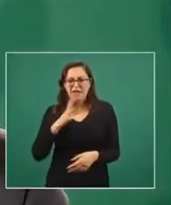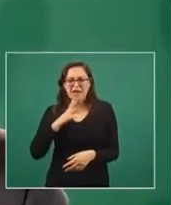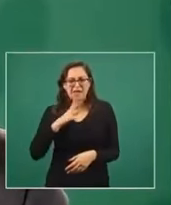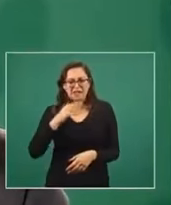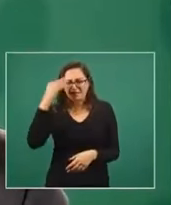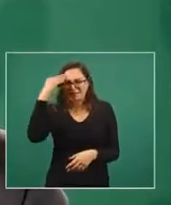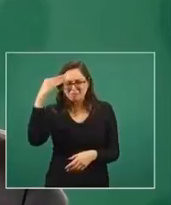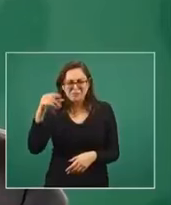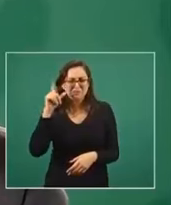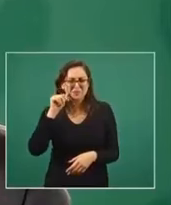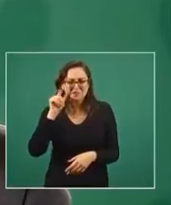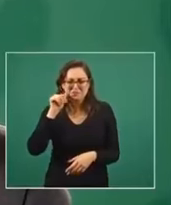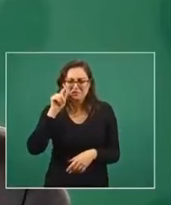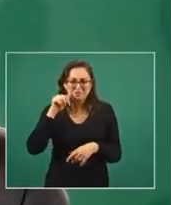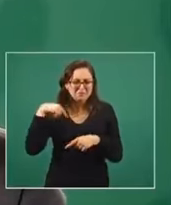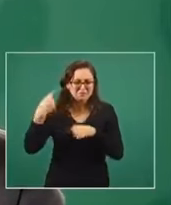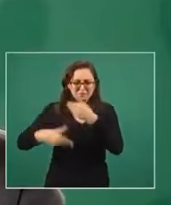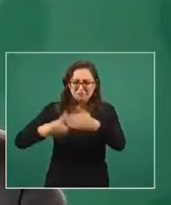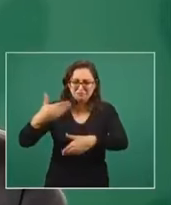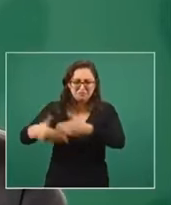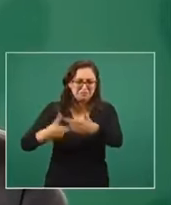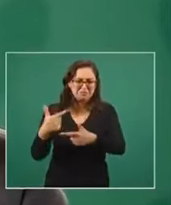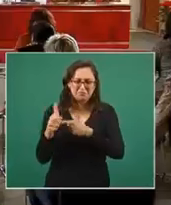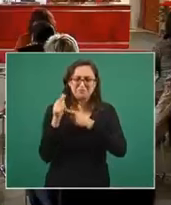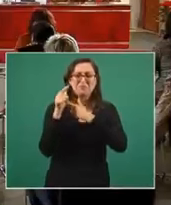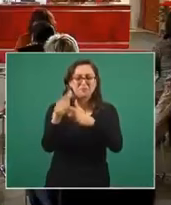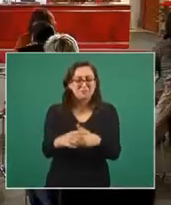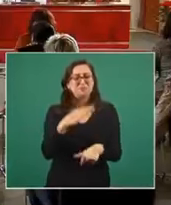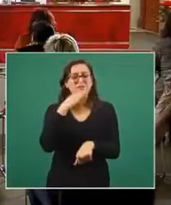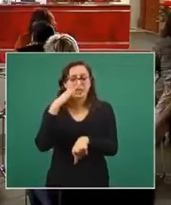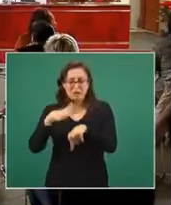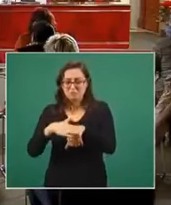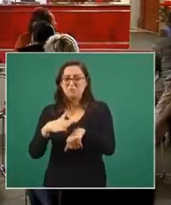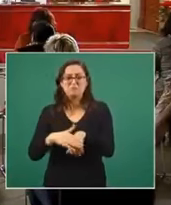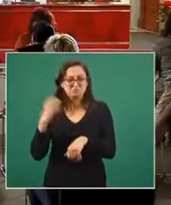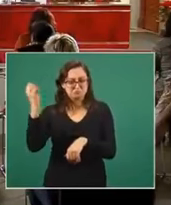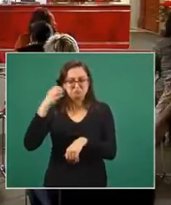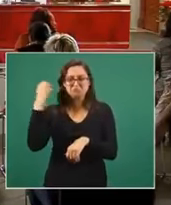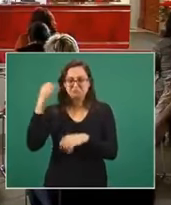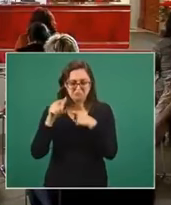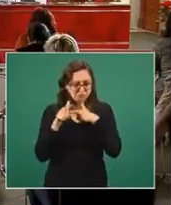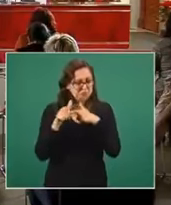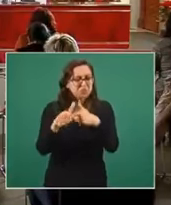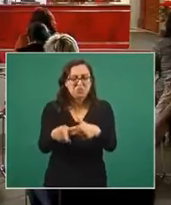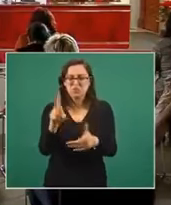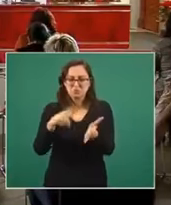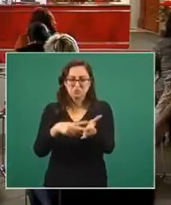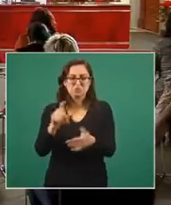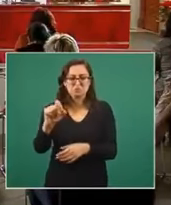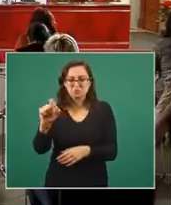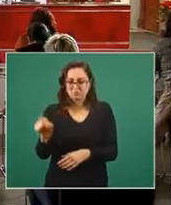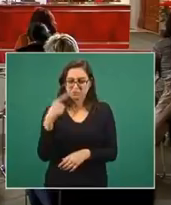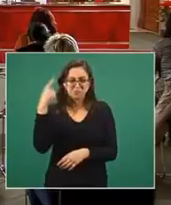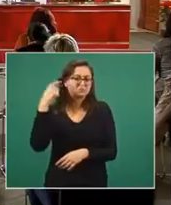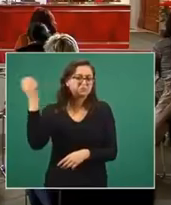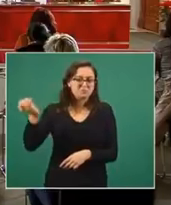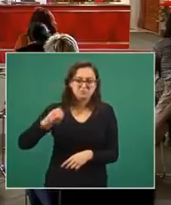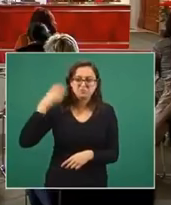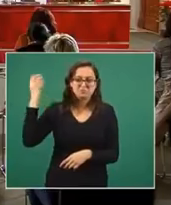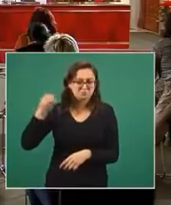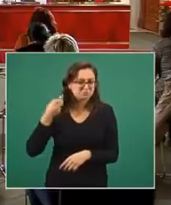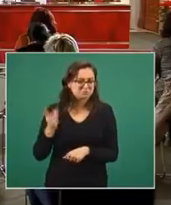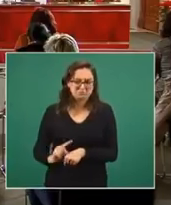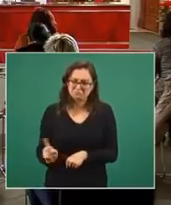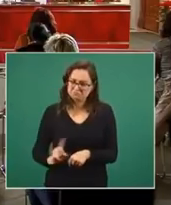conferencias de prensa, habrá, continuarán, por cierto, les aviso, continuarán a lo largo de 2021 tantas conferencias de prensa